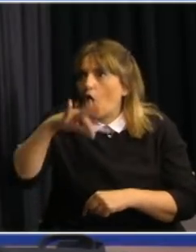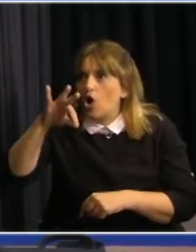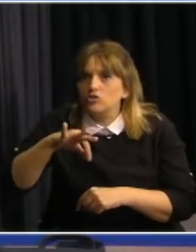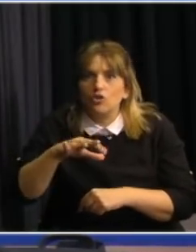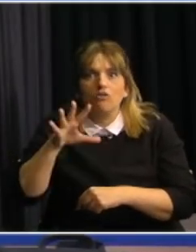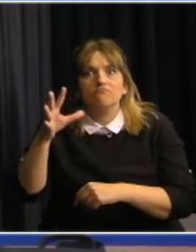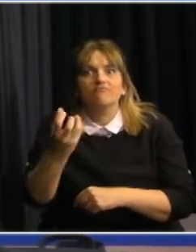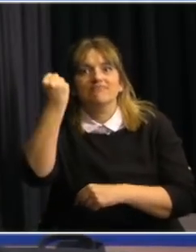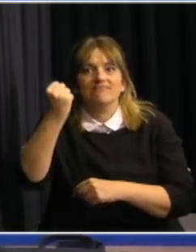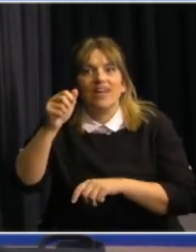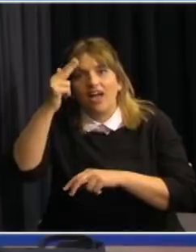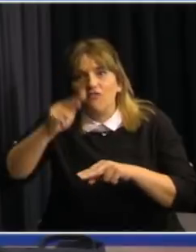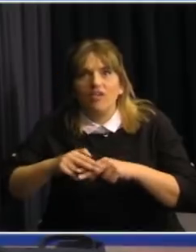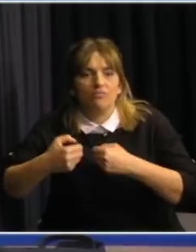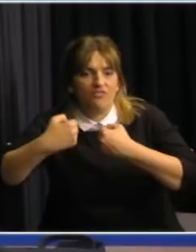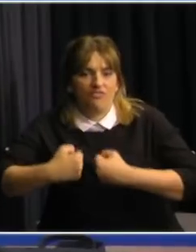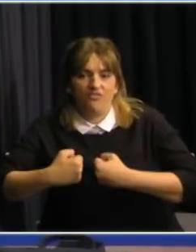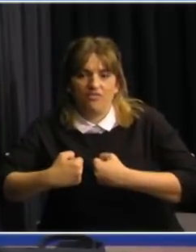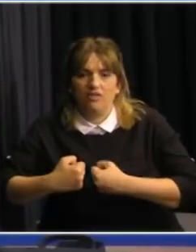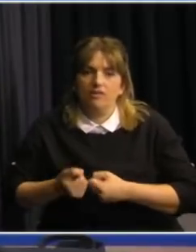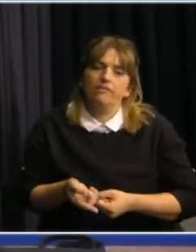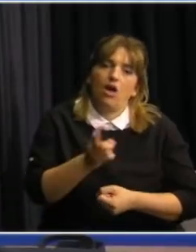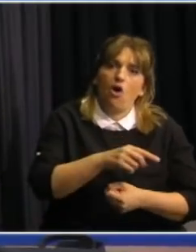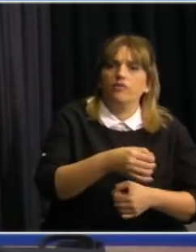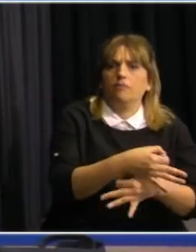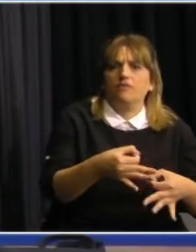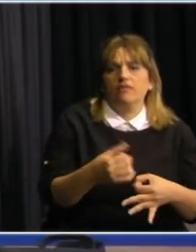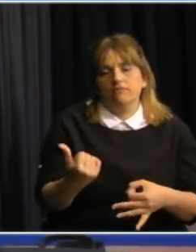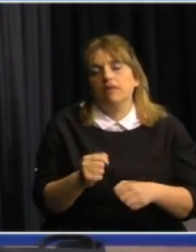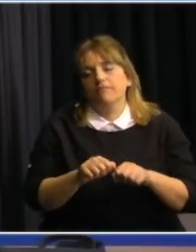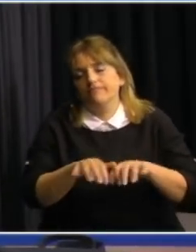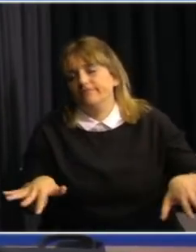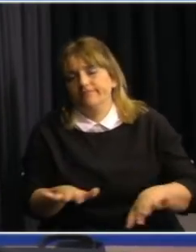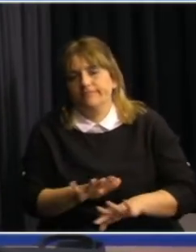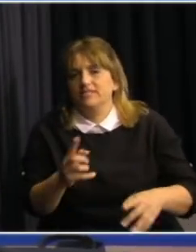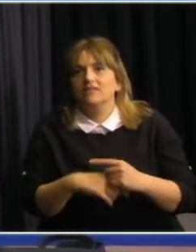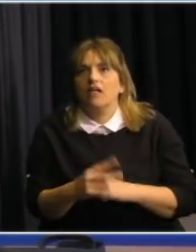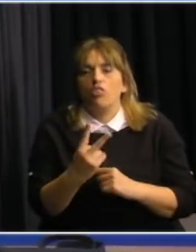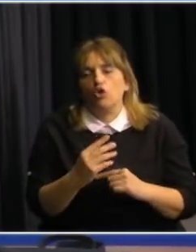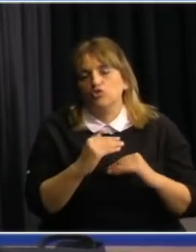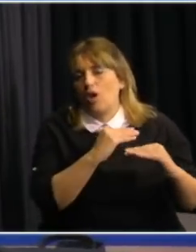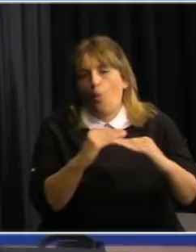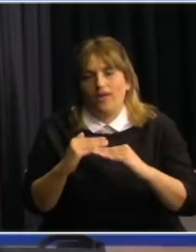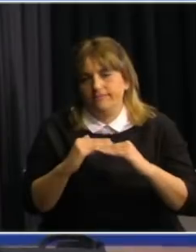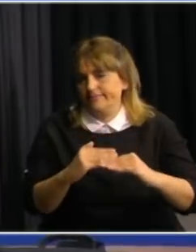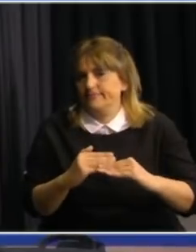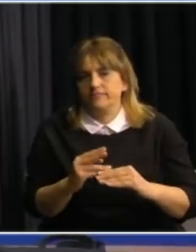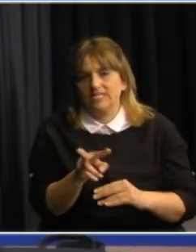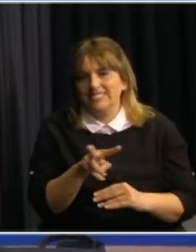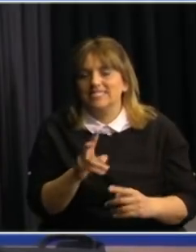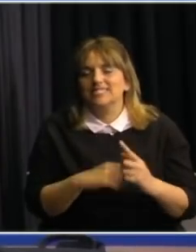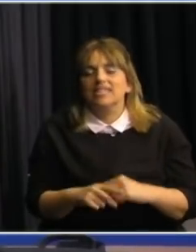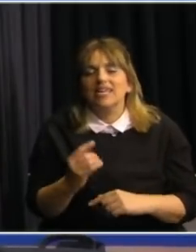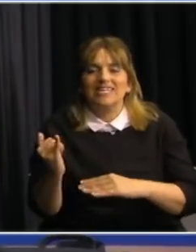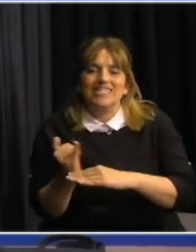y aislamiento está débil aunque esta otra está fuerte también la epidemia se propaga. Entonces es esencial que desde las